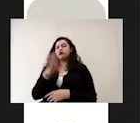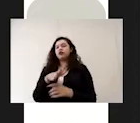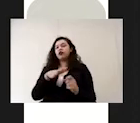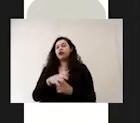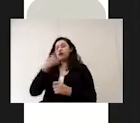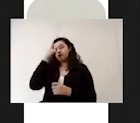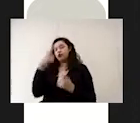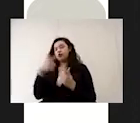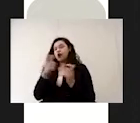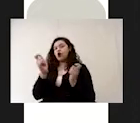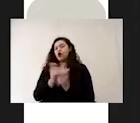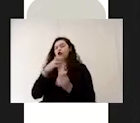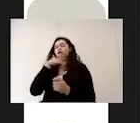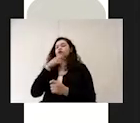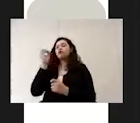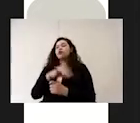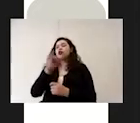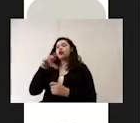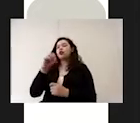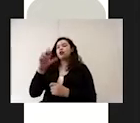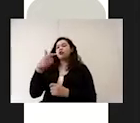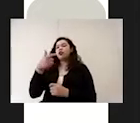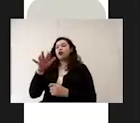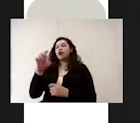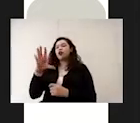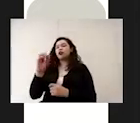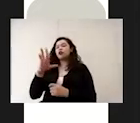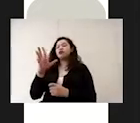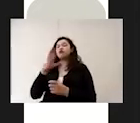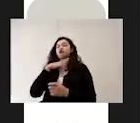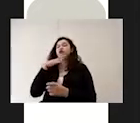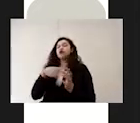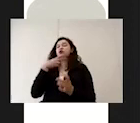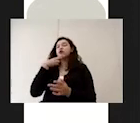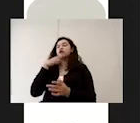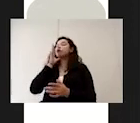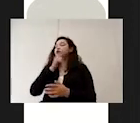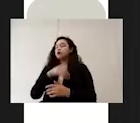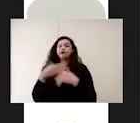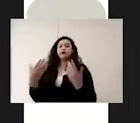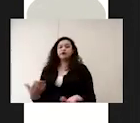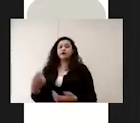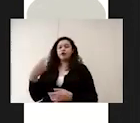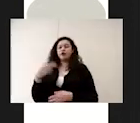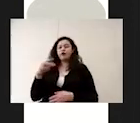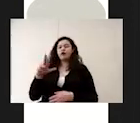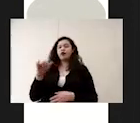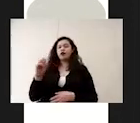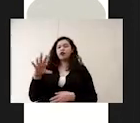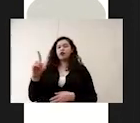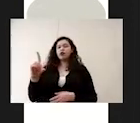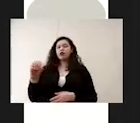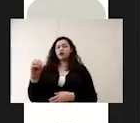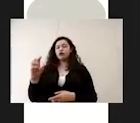el grupo de residuos inorgánicos no reciclables y se llaman residuos sanitarios.